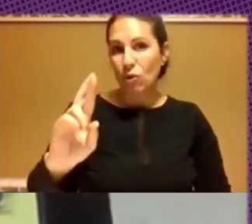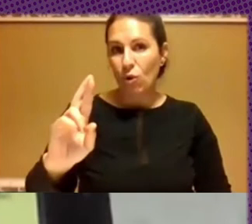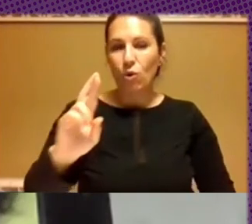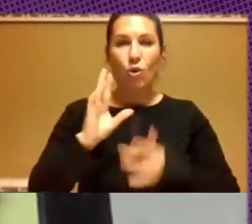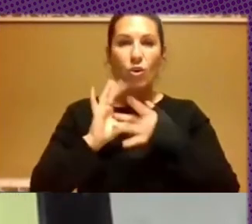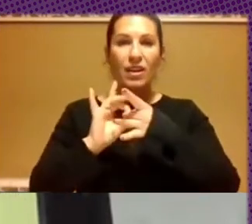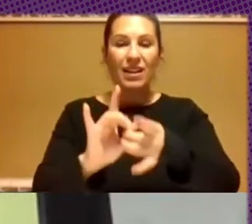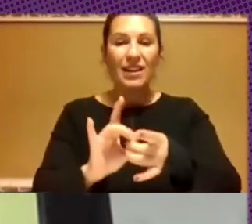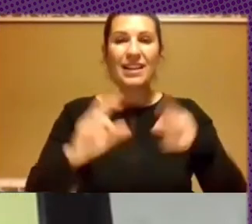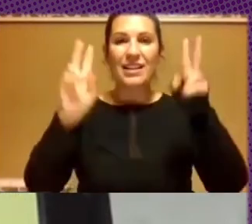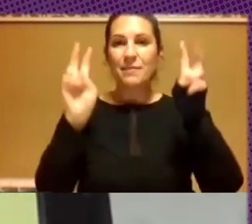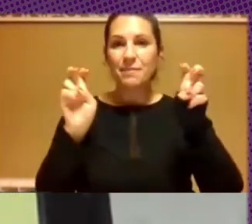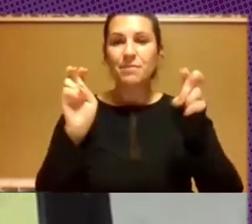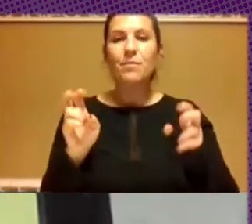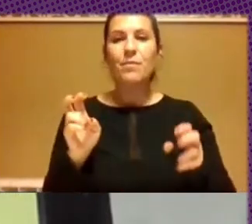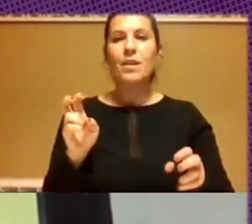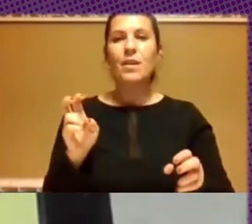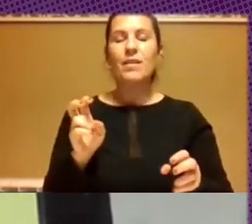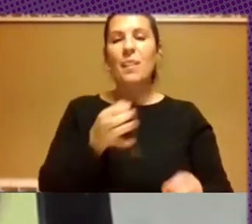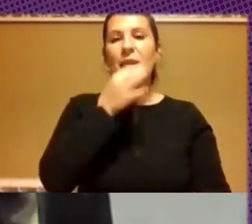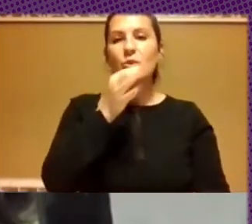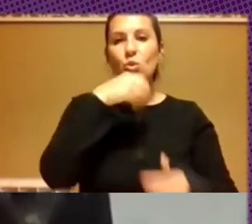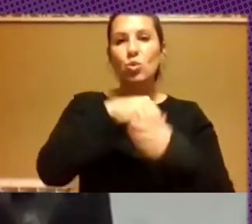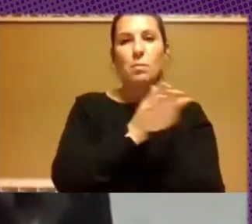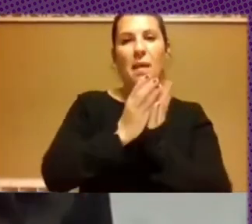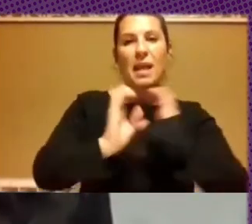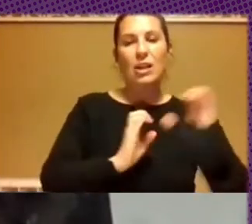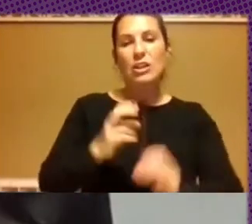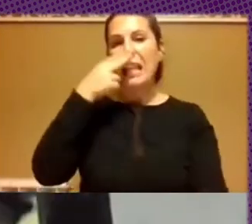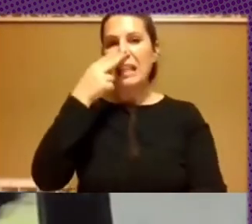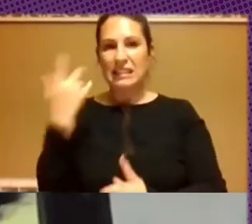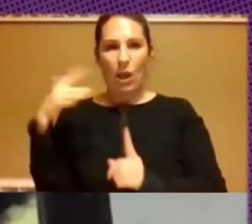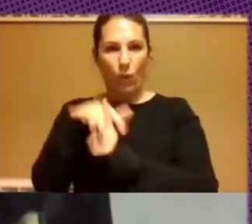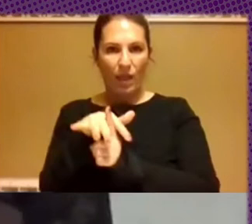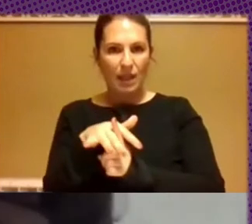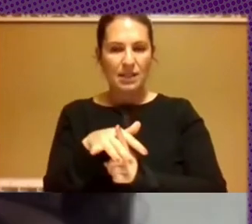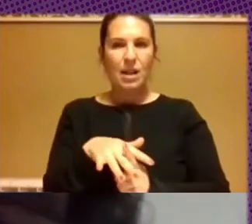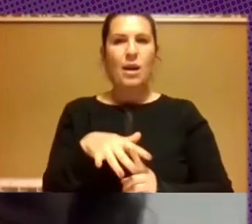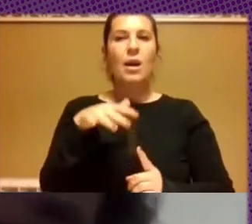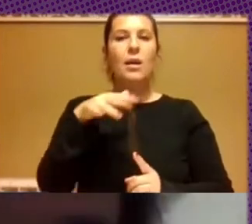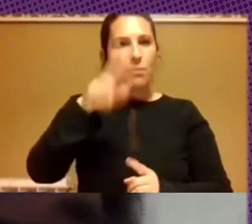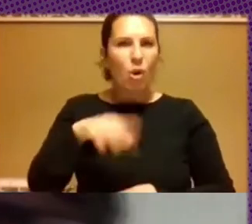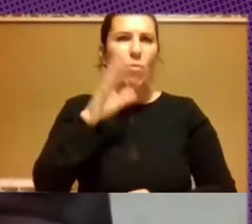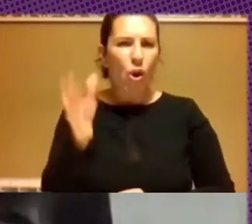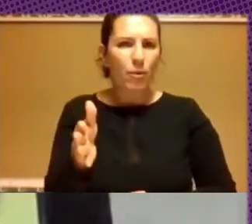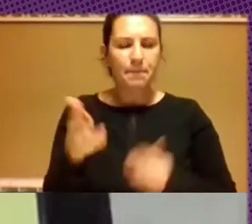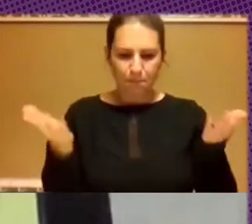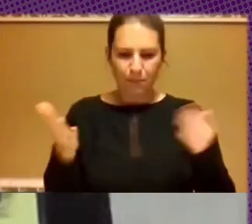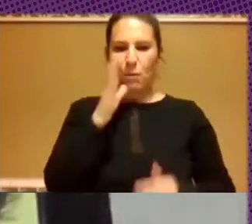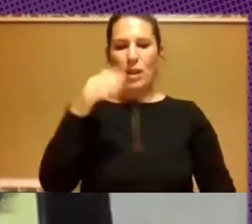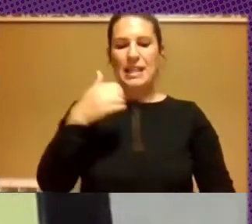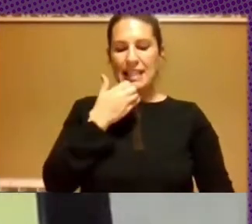circulación de los discursos mediáticos y los intereses de las audiencias? Porque si nosotros hacemos una referencia situada en la